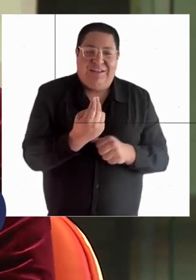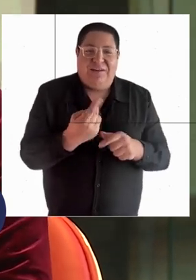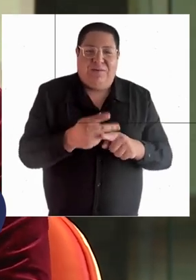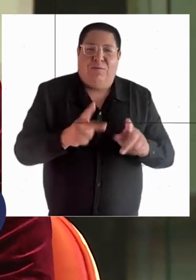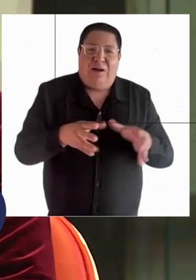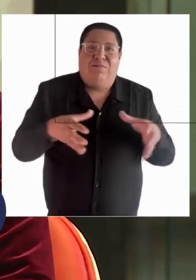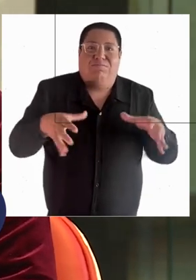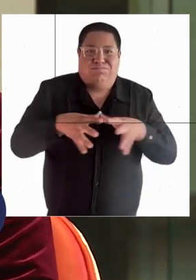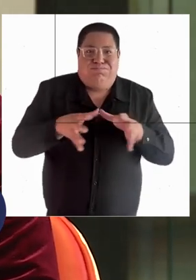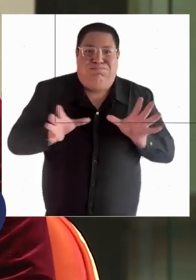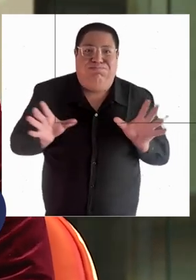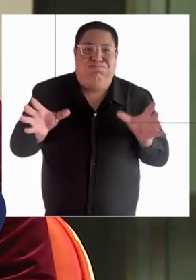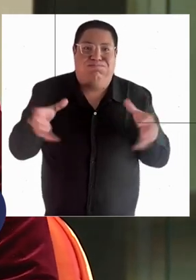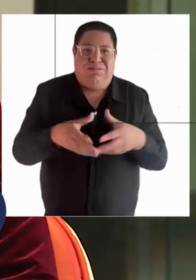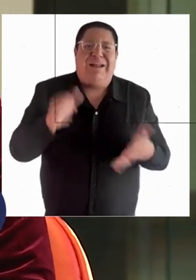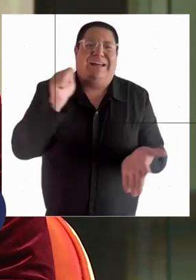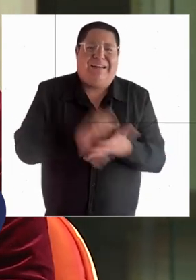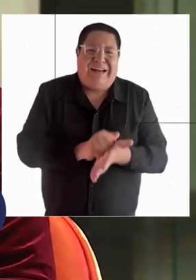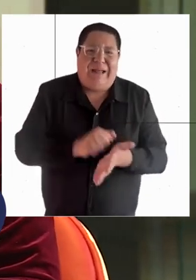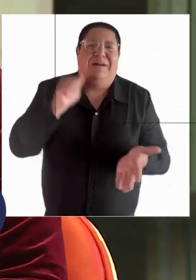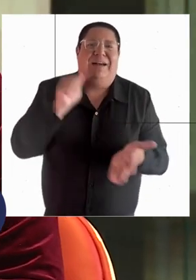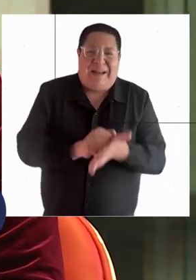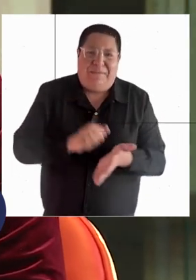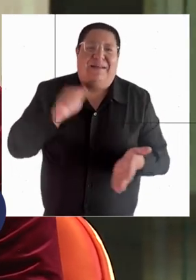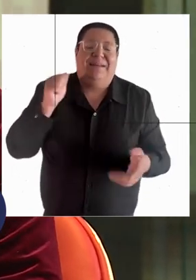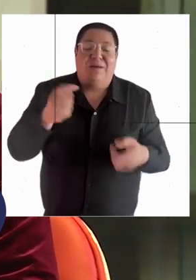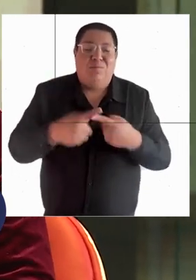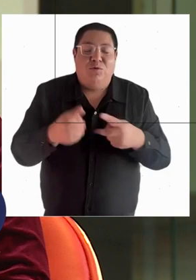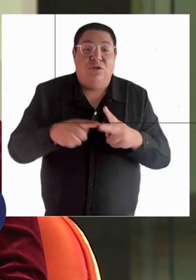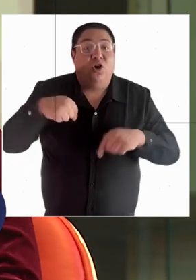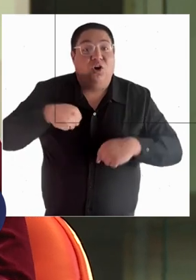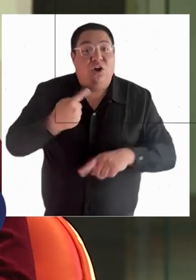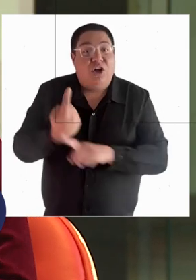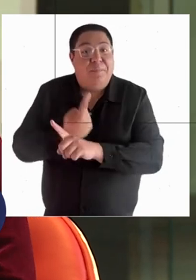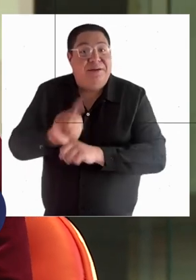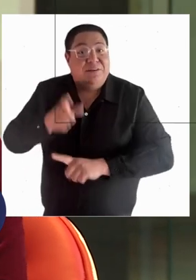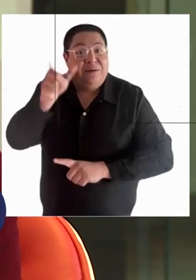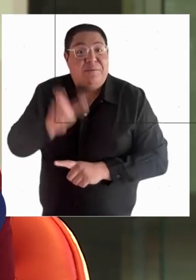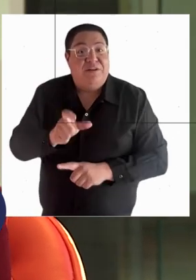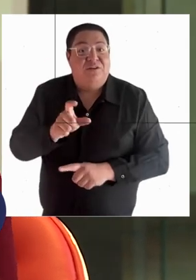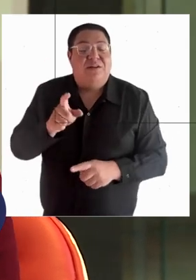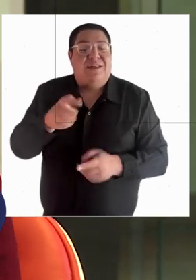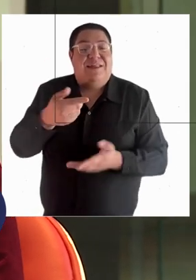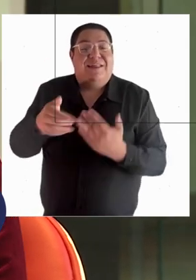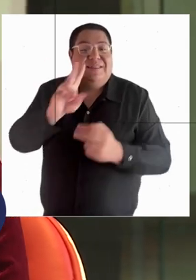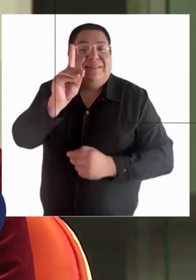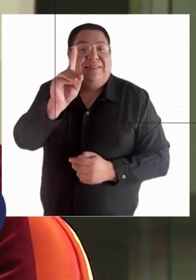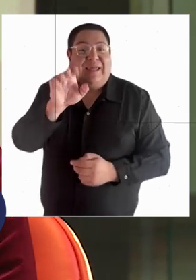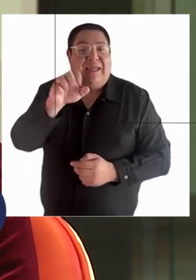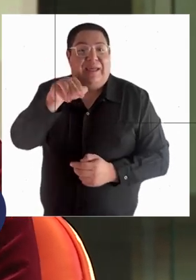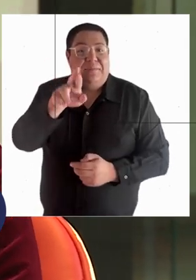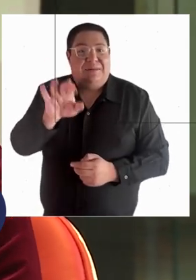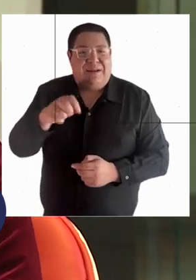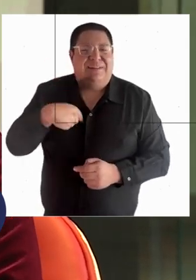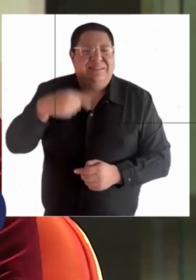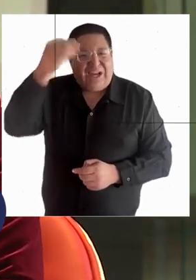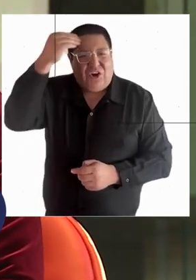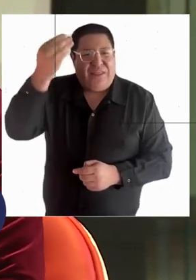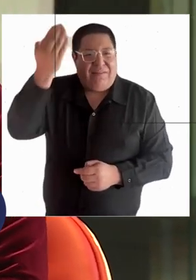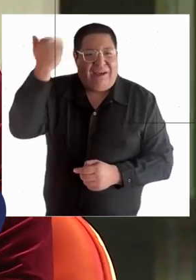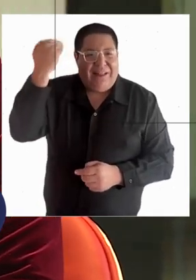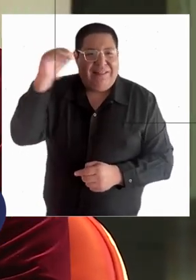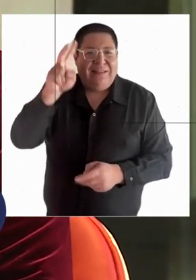ahí estamos nosotros enfocados en buscar distintas situaciones que las podemos entender desde la ignorancia.